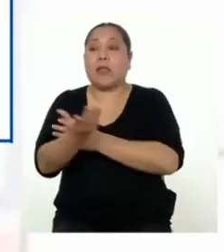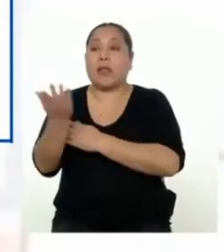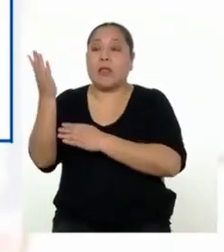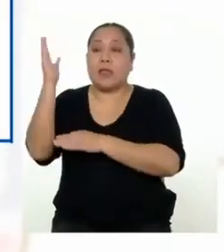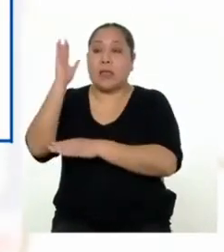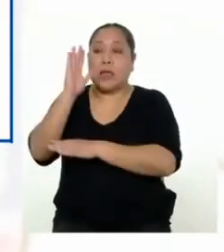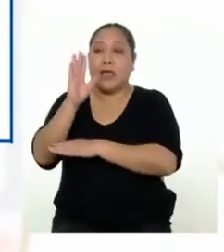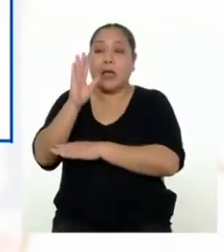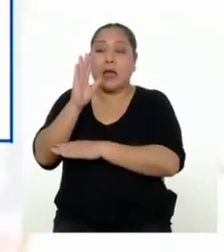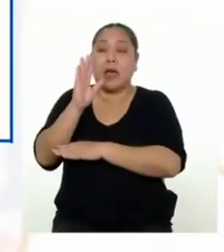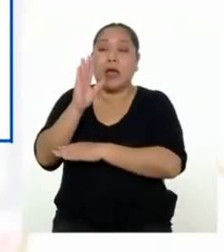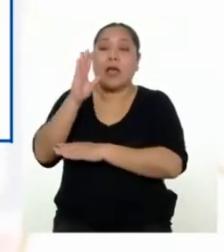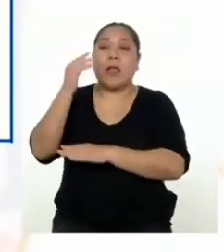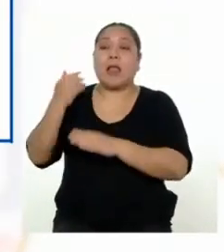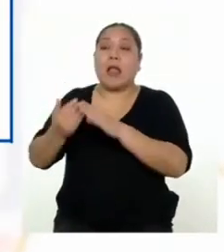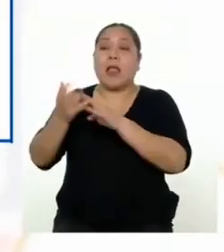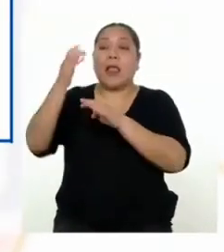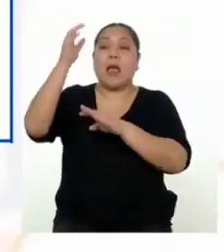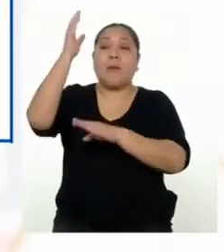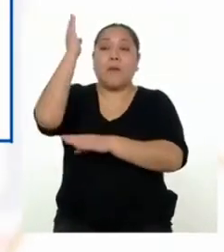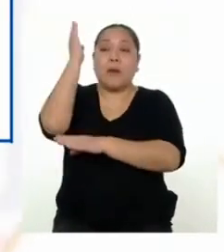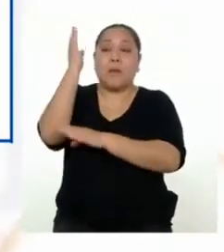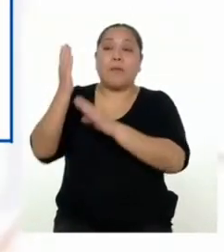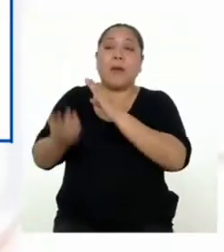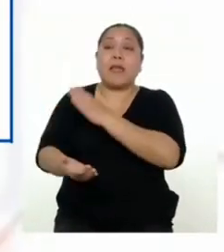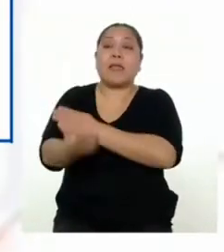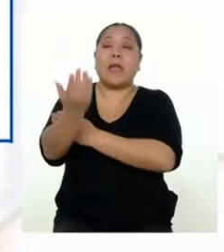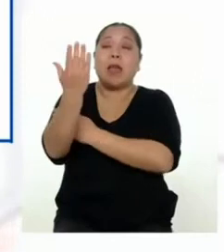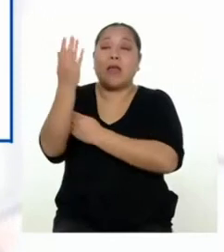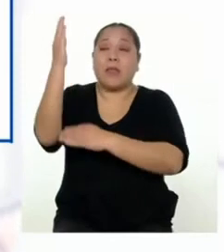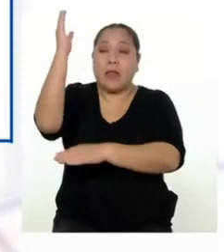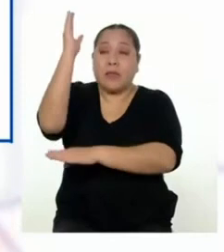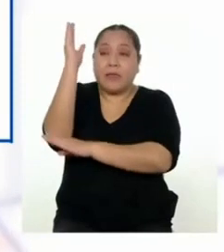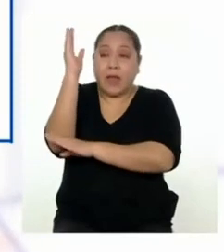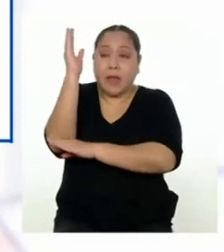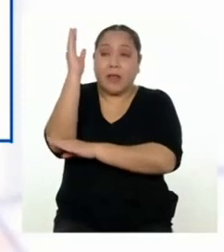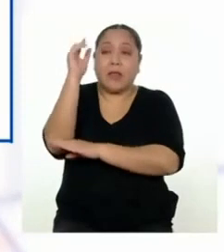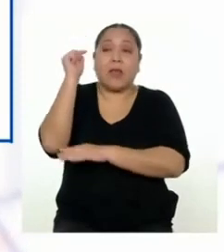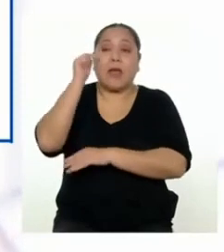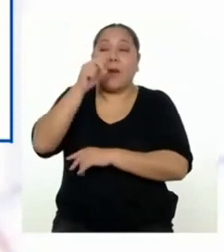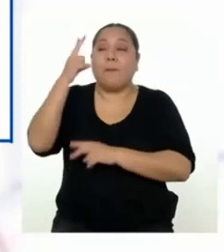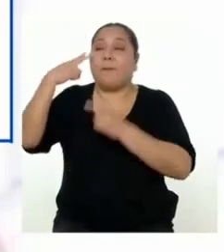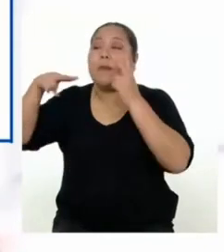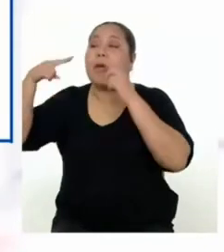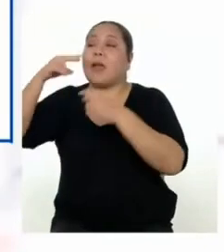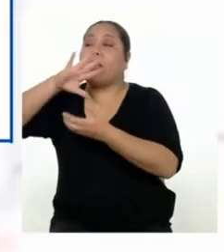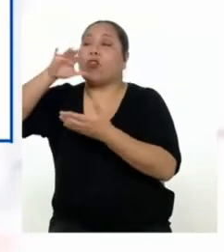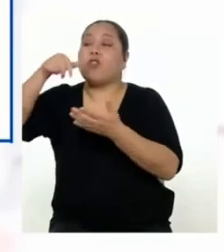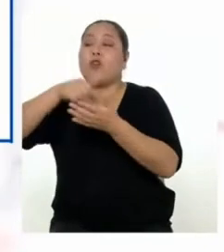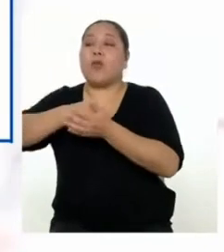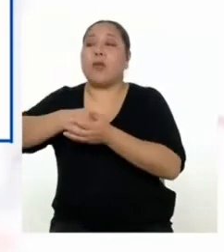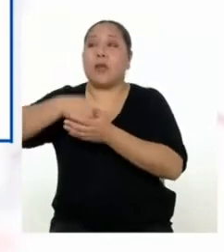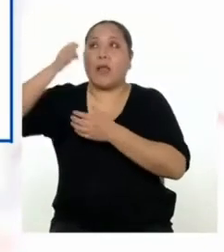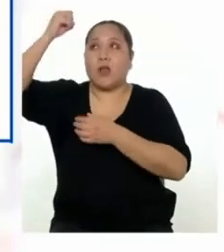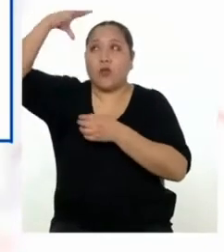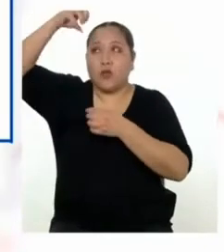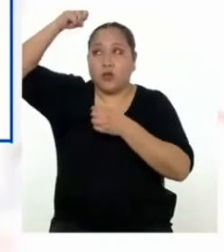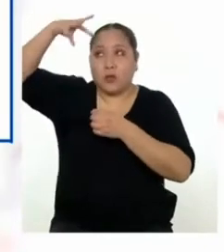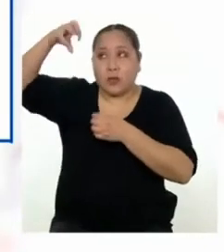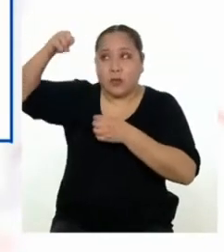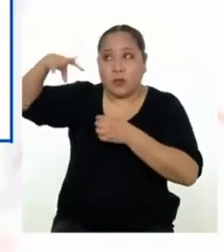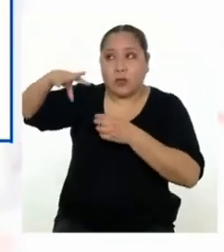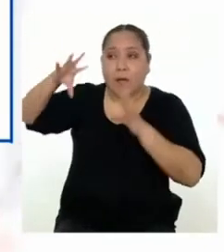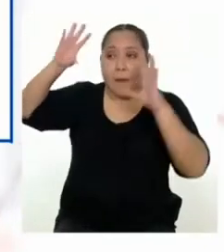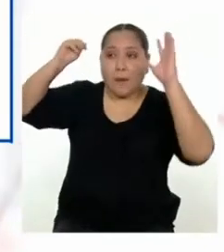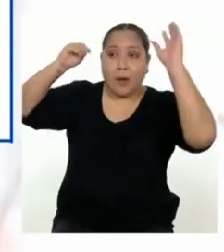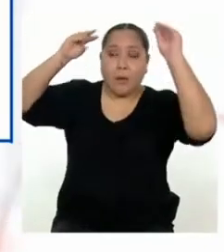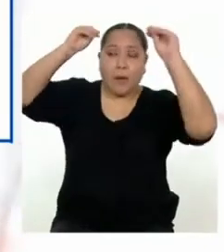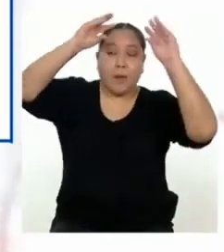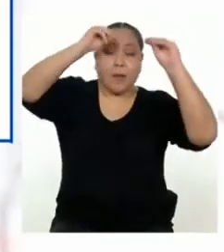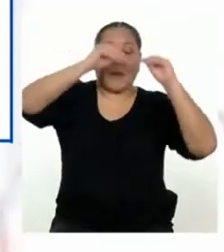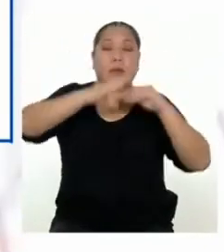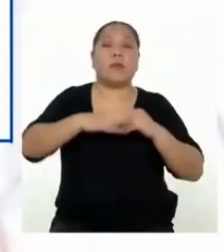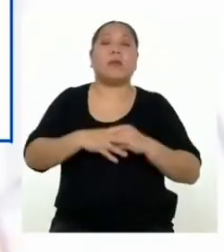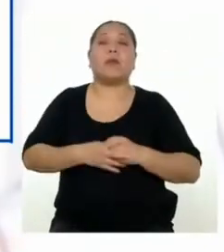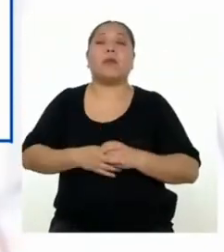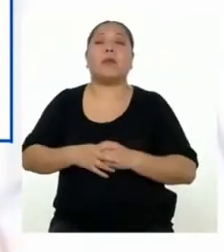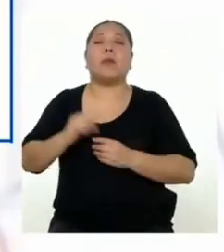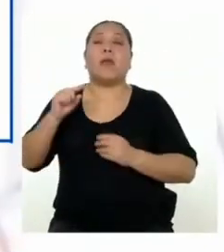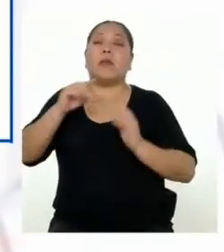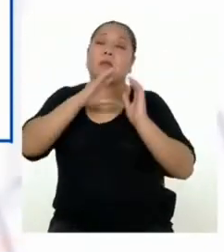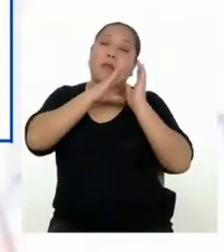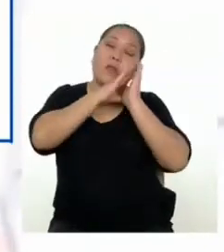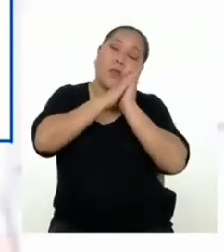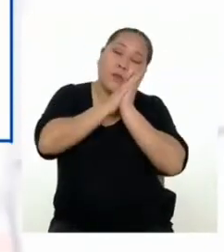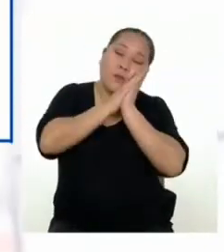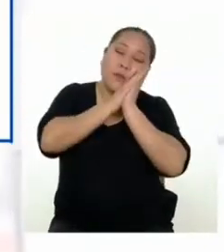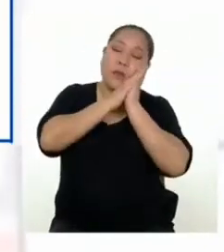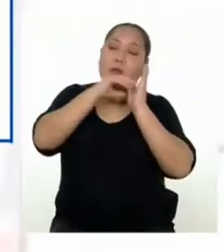día, en la mañana y en la tarde verificar que las luces de todas las habitaciones estén apagadas y al irse a dormir revisar